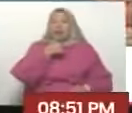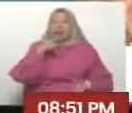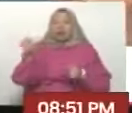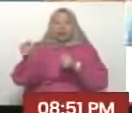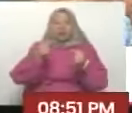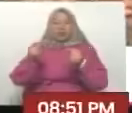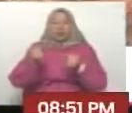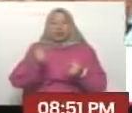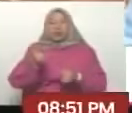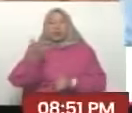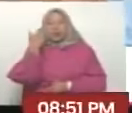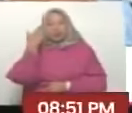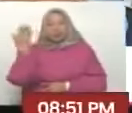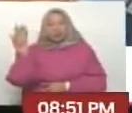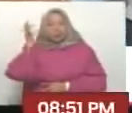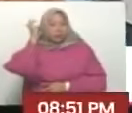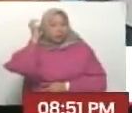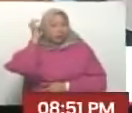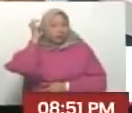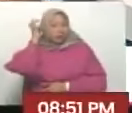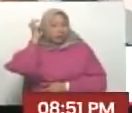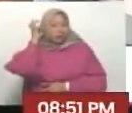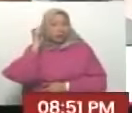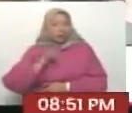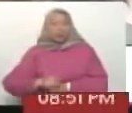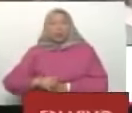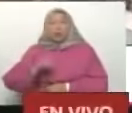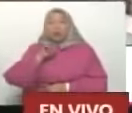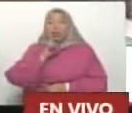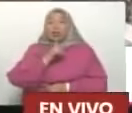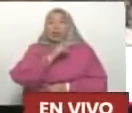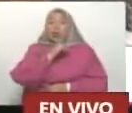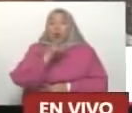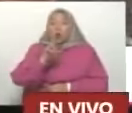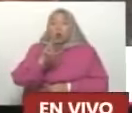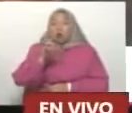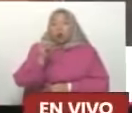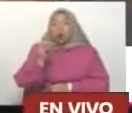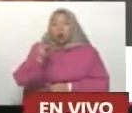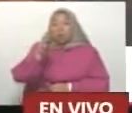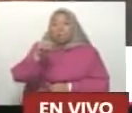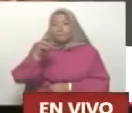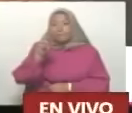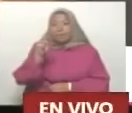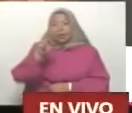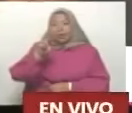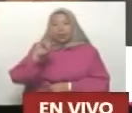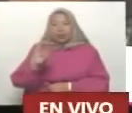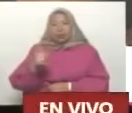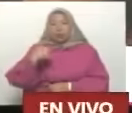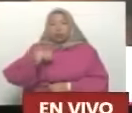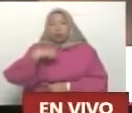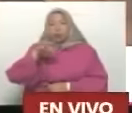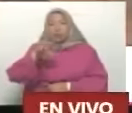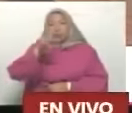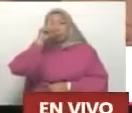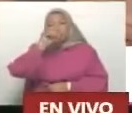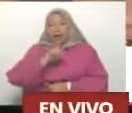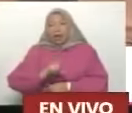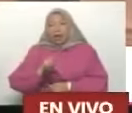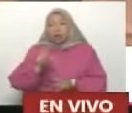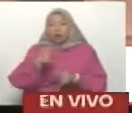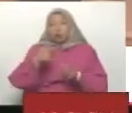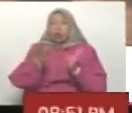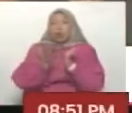Le doy la... adelante. Soy Romerí Salazar, estudiante de tercer año. Le damos las gracias al presidente por nuestra